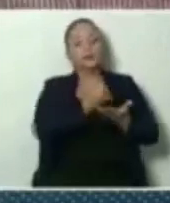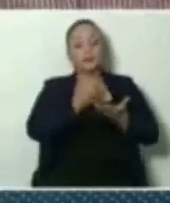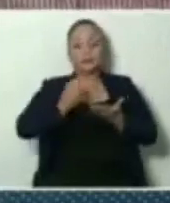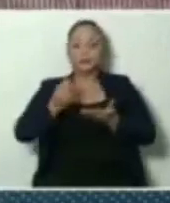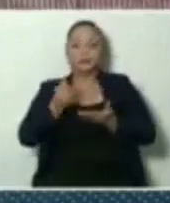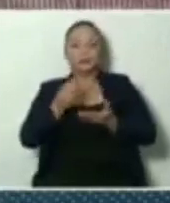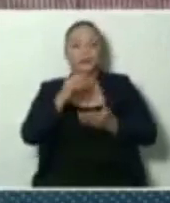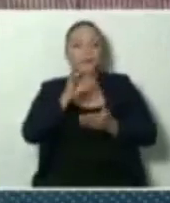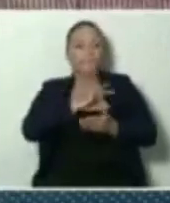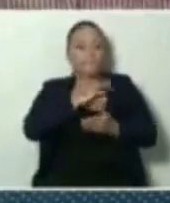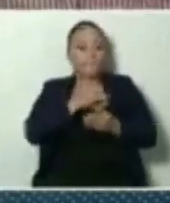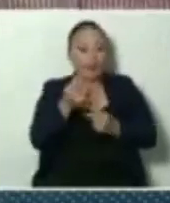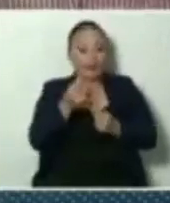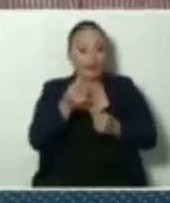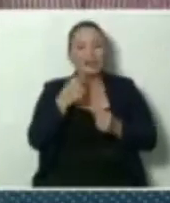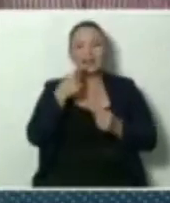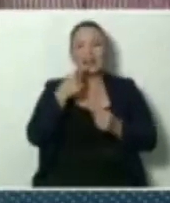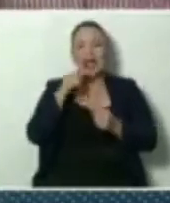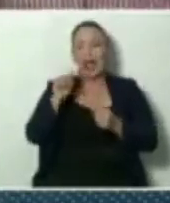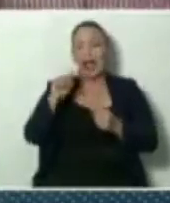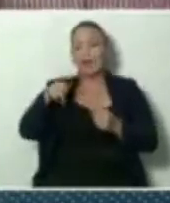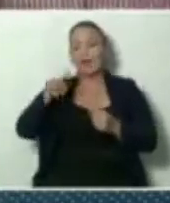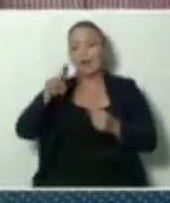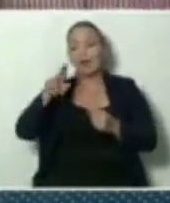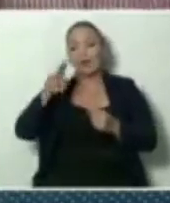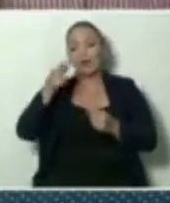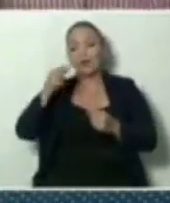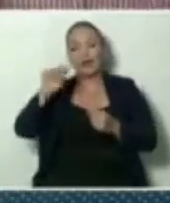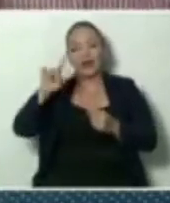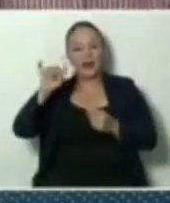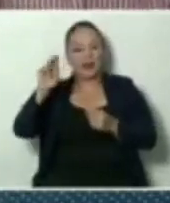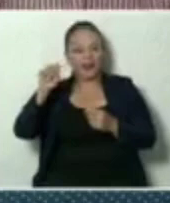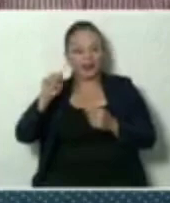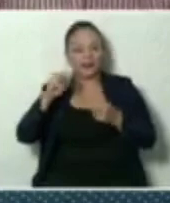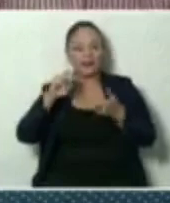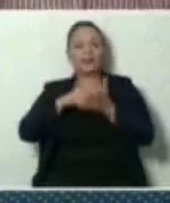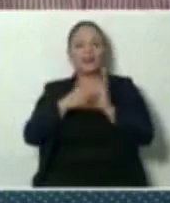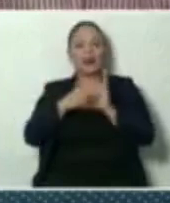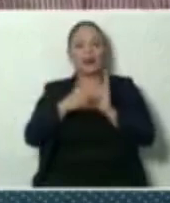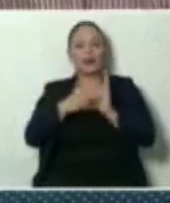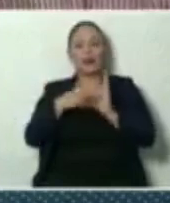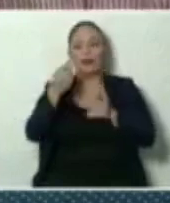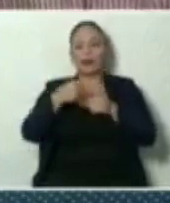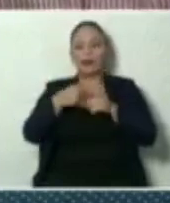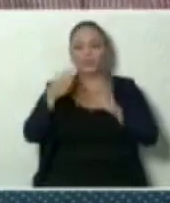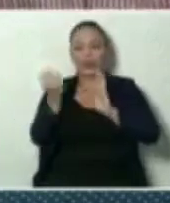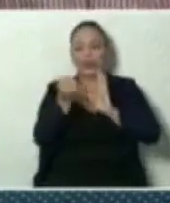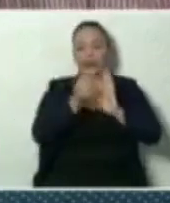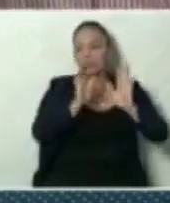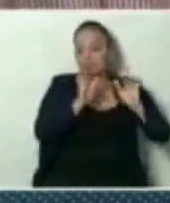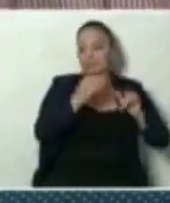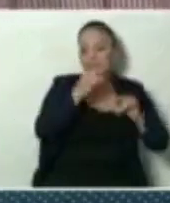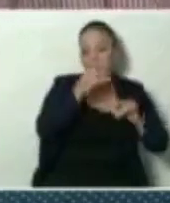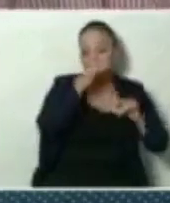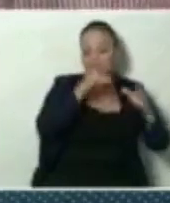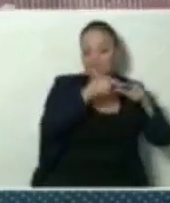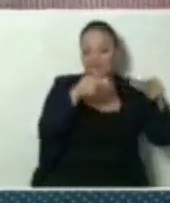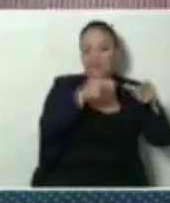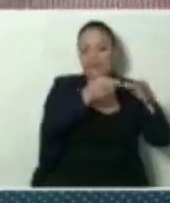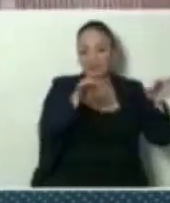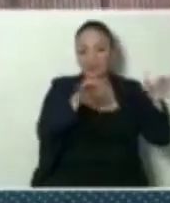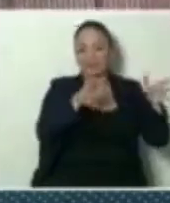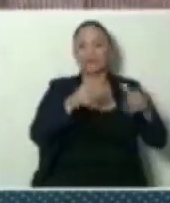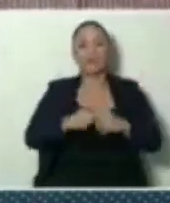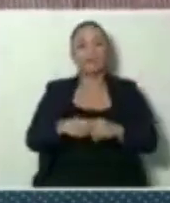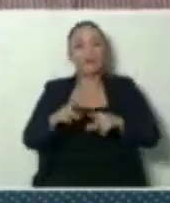resulta que estas personas detectaron que les estaban cobrando más, a pesar de ser un vehículo